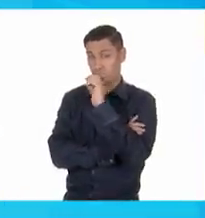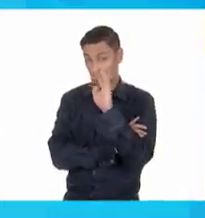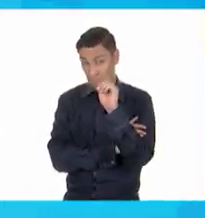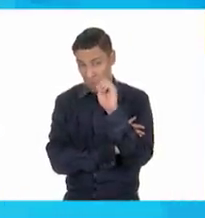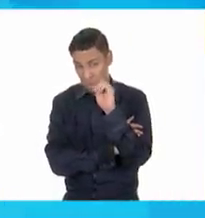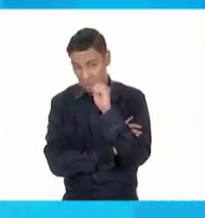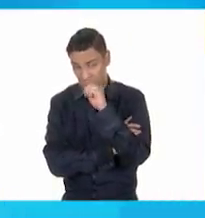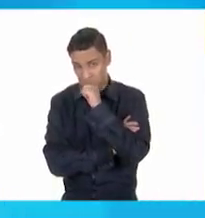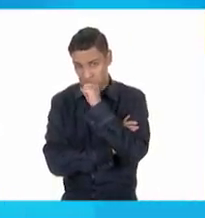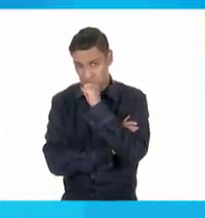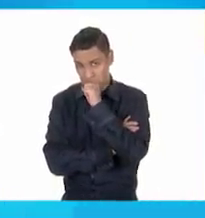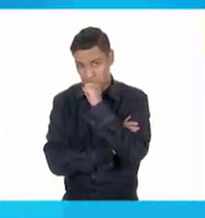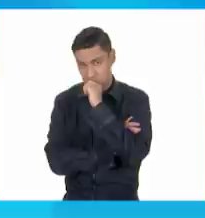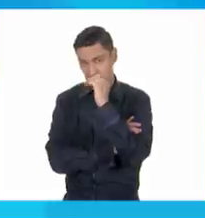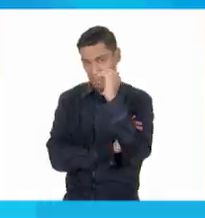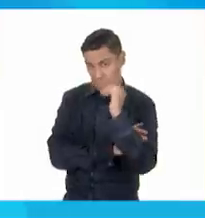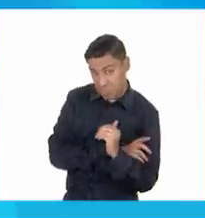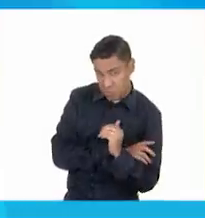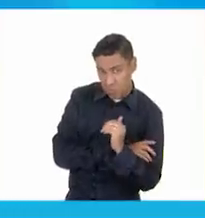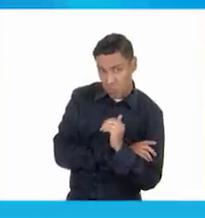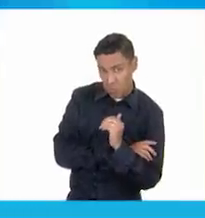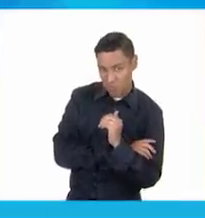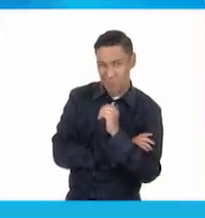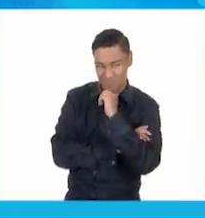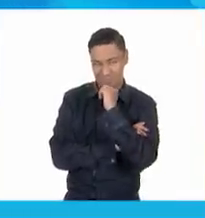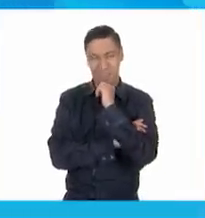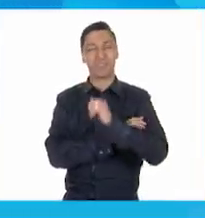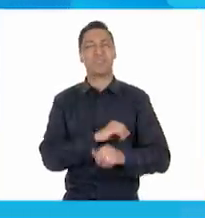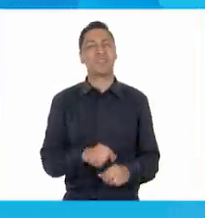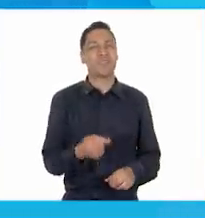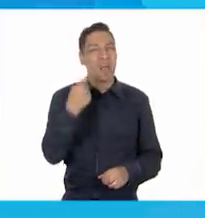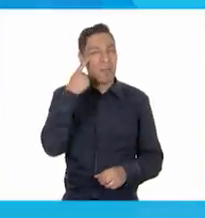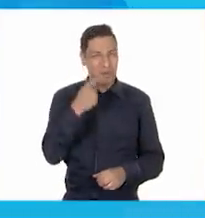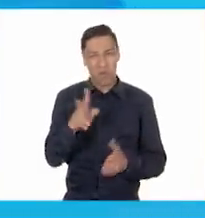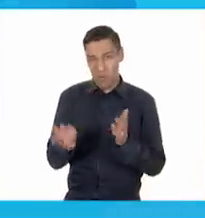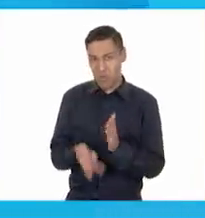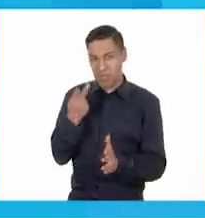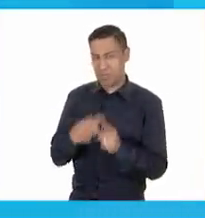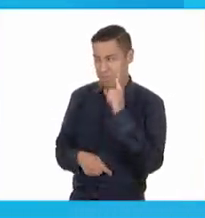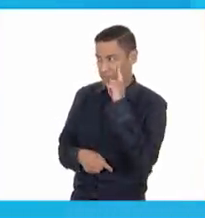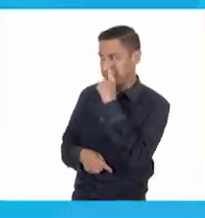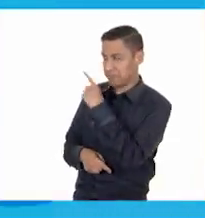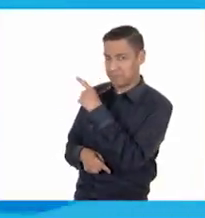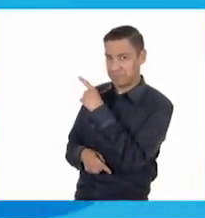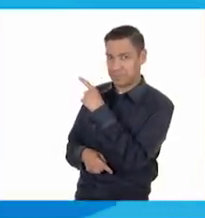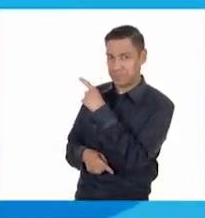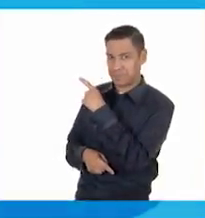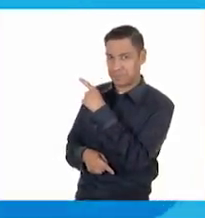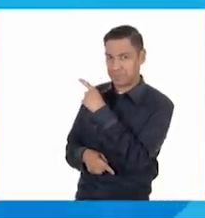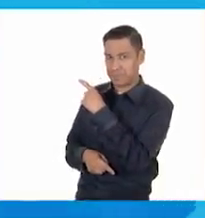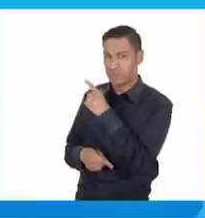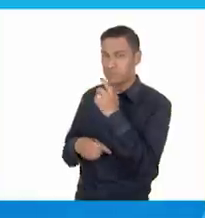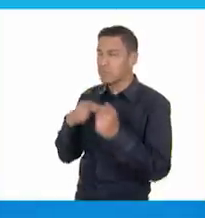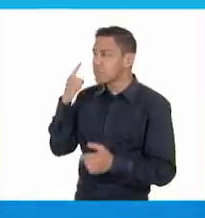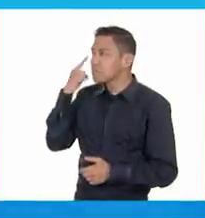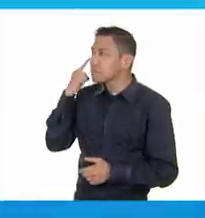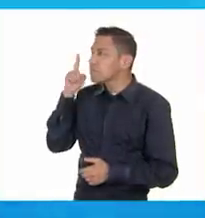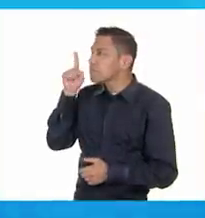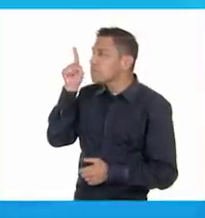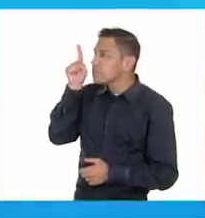no sé. yo creo que es un poco más chico. lo veo más pequeño. A ver, revisen bien. Vean más a detalle.